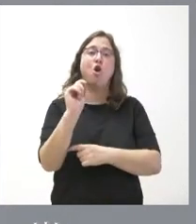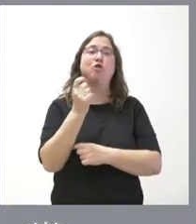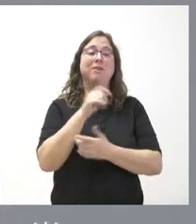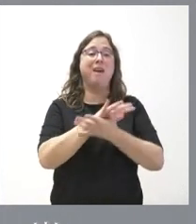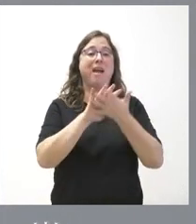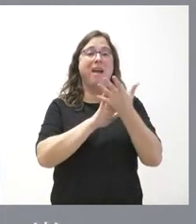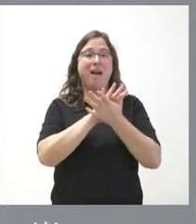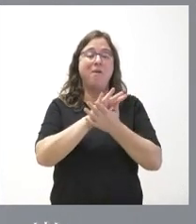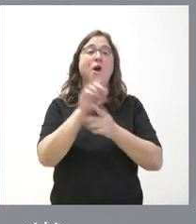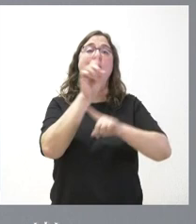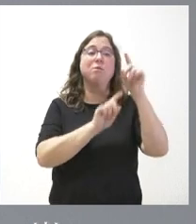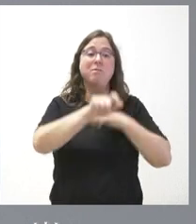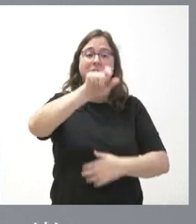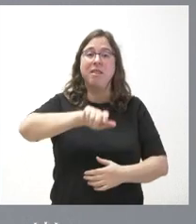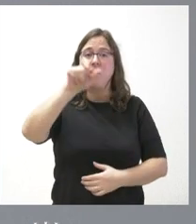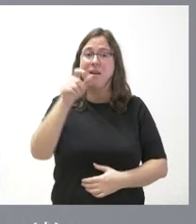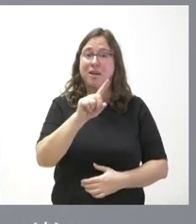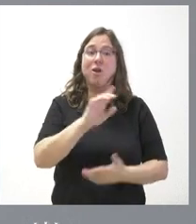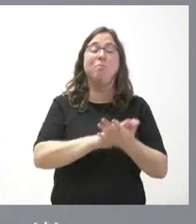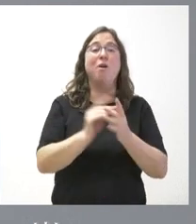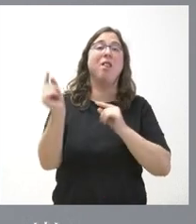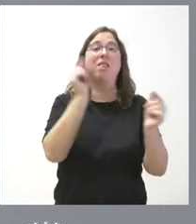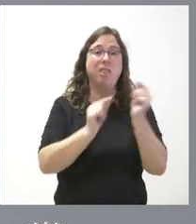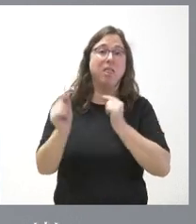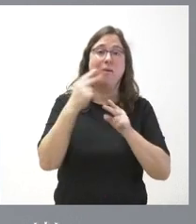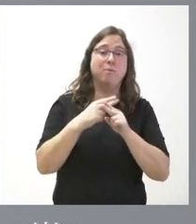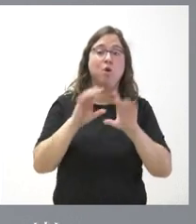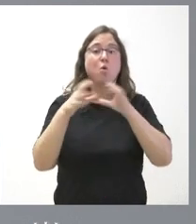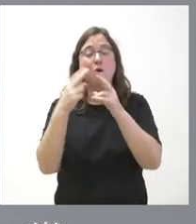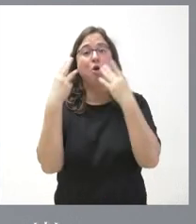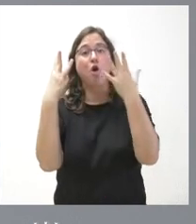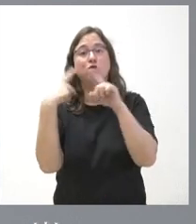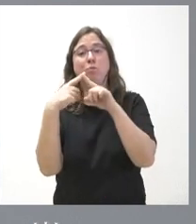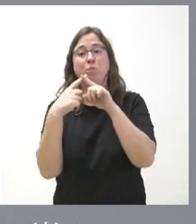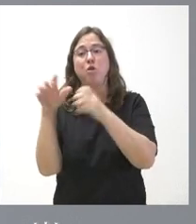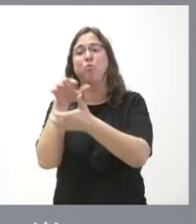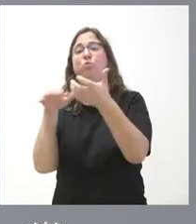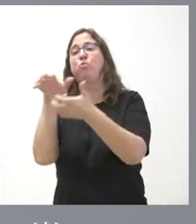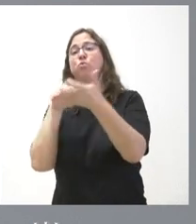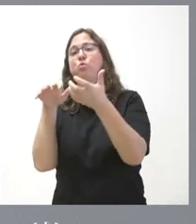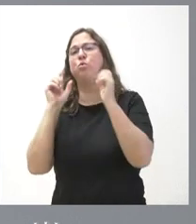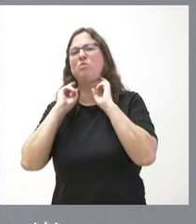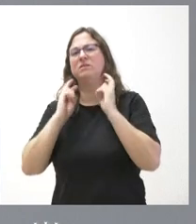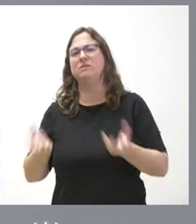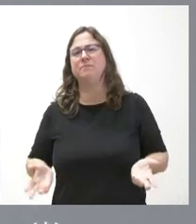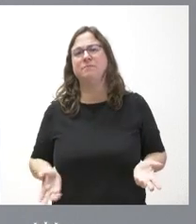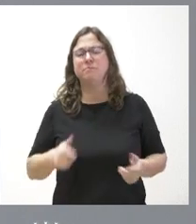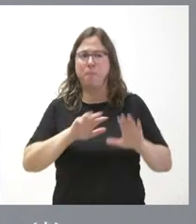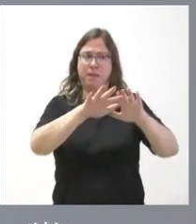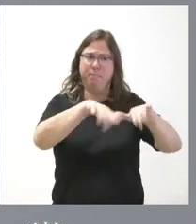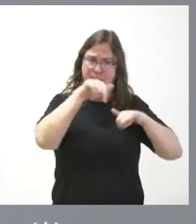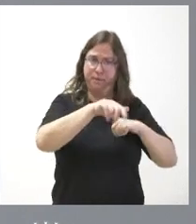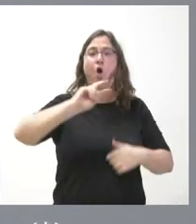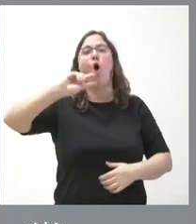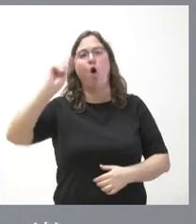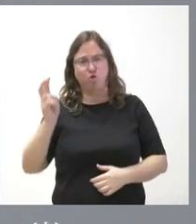de los problemas de la gente porque el debate político entre ocho partidos pues ha elevado muchas veces el tono de tensión en este Parlamento y en otros porque